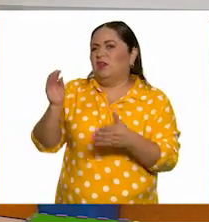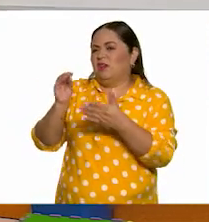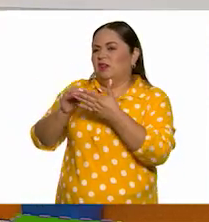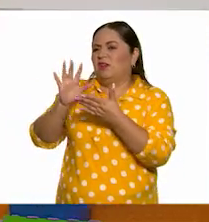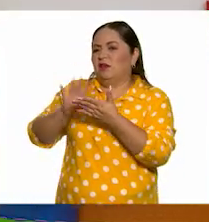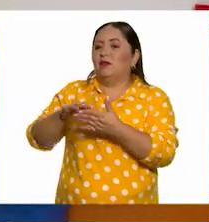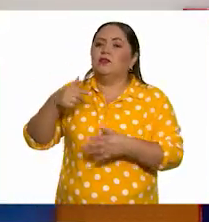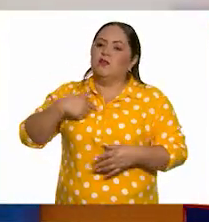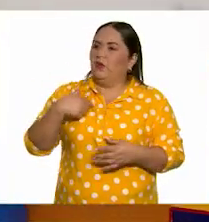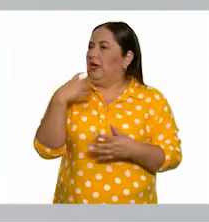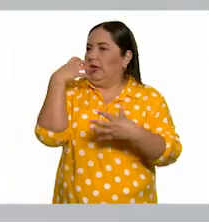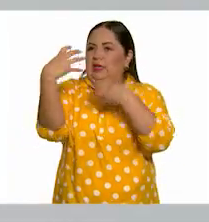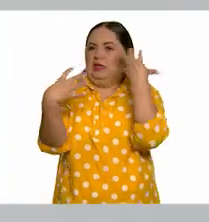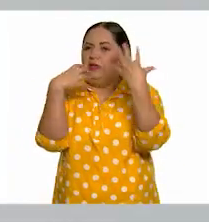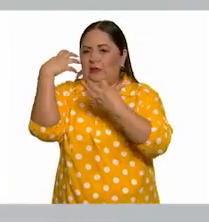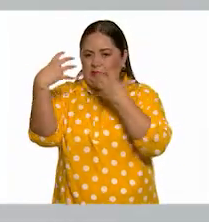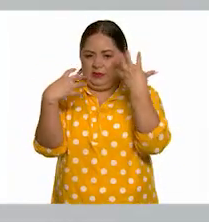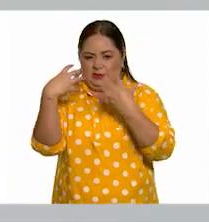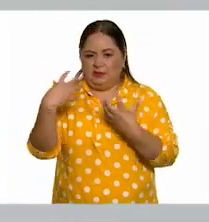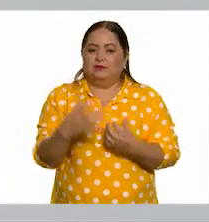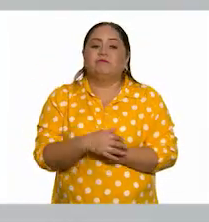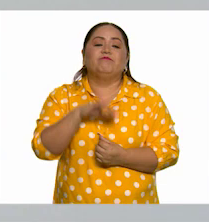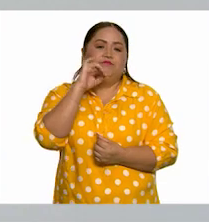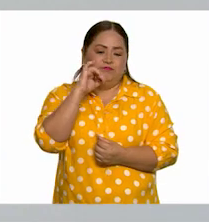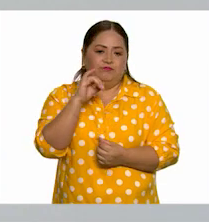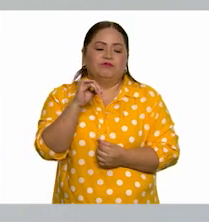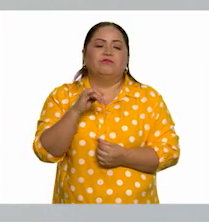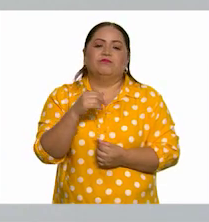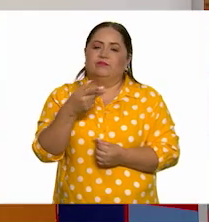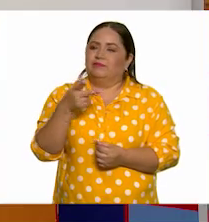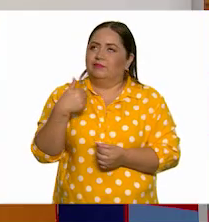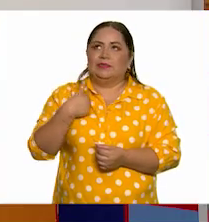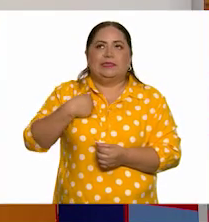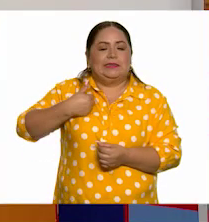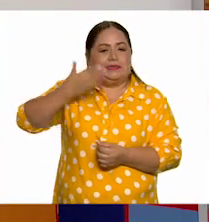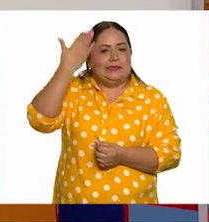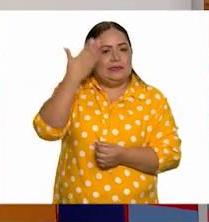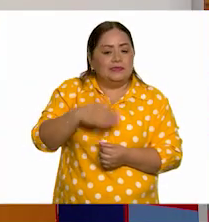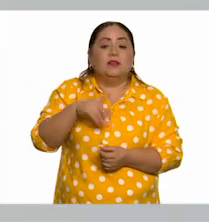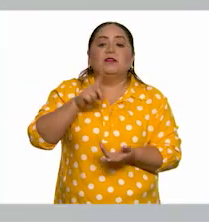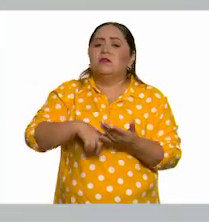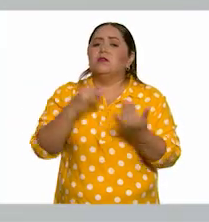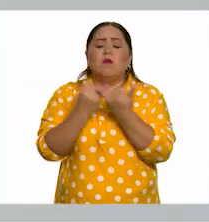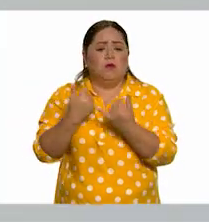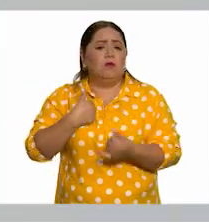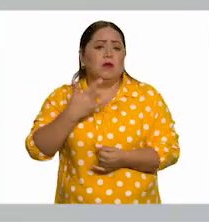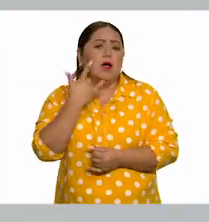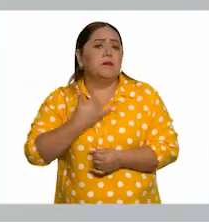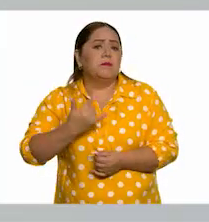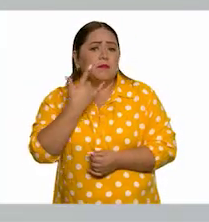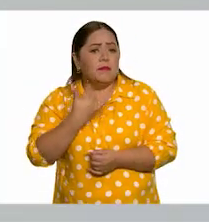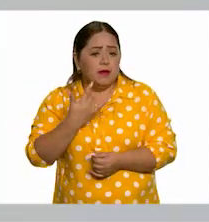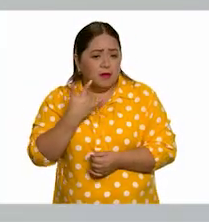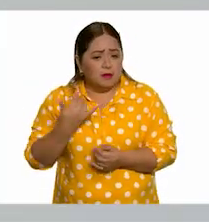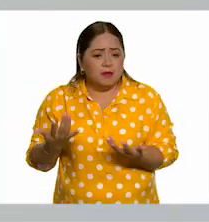Pile. Yo soy muy gritona. Sí, debo de reconocerlo. También soy amable.